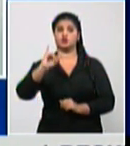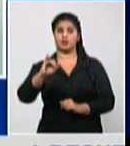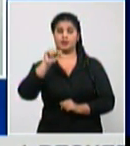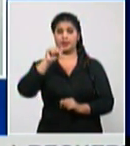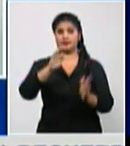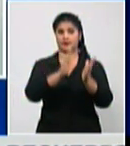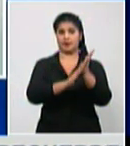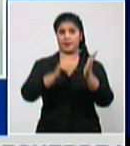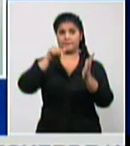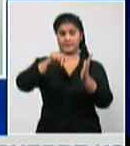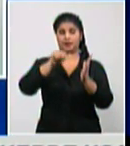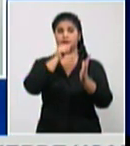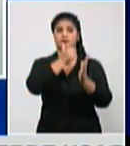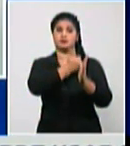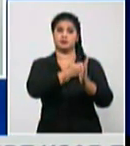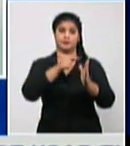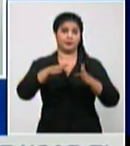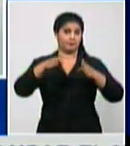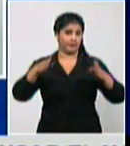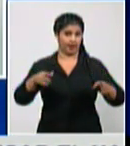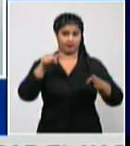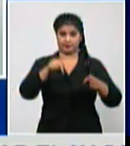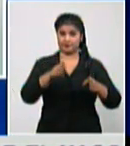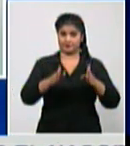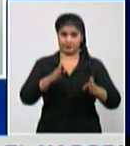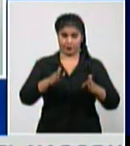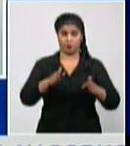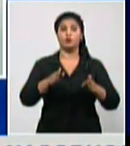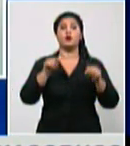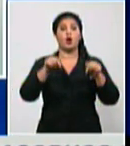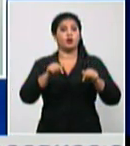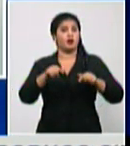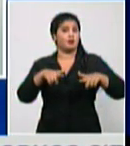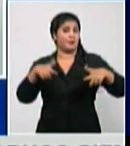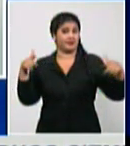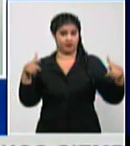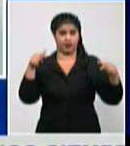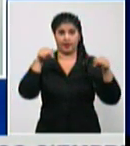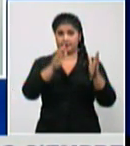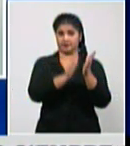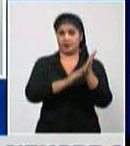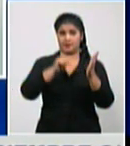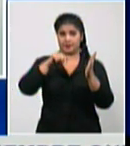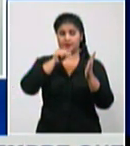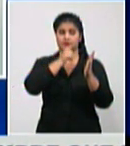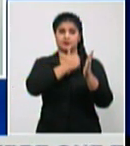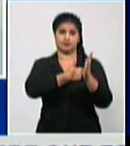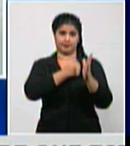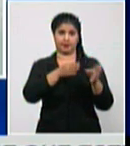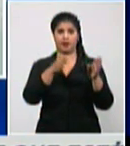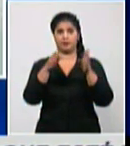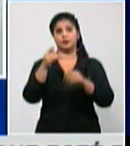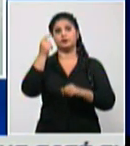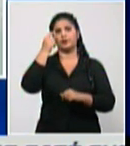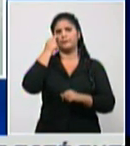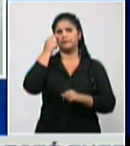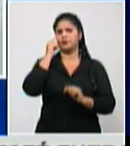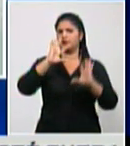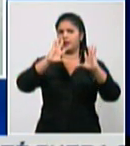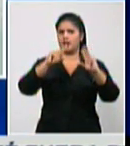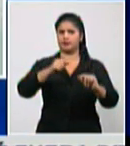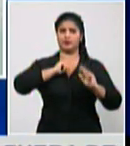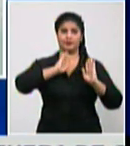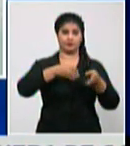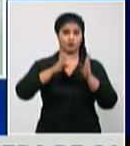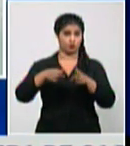sin embargo si se dan cuenta el número de fallecidos que no quisiéramos tenerlo es de 9